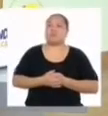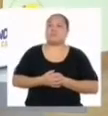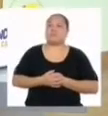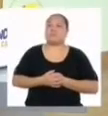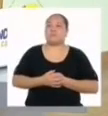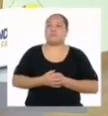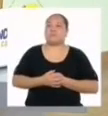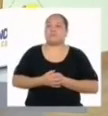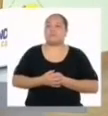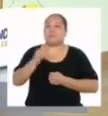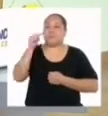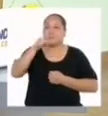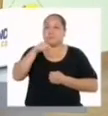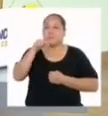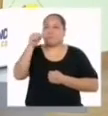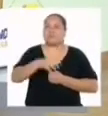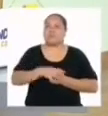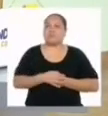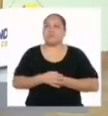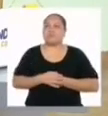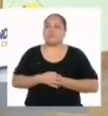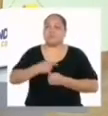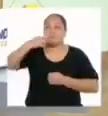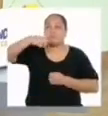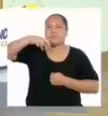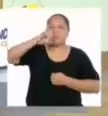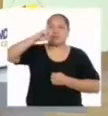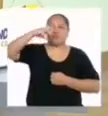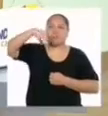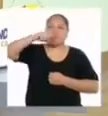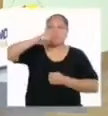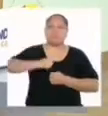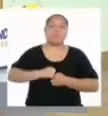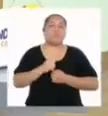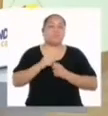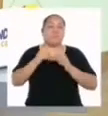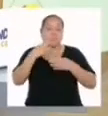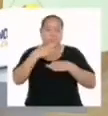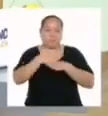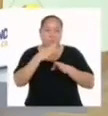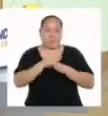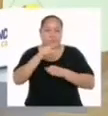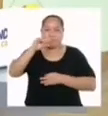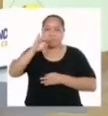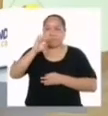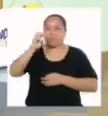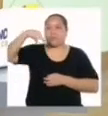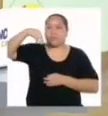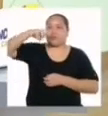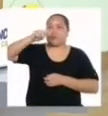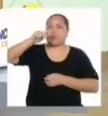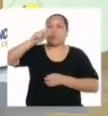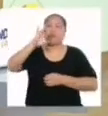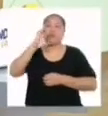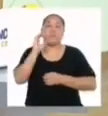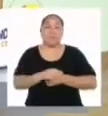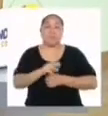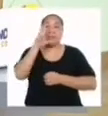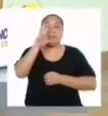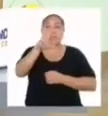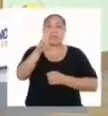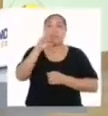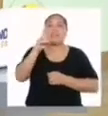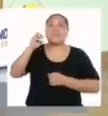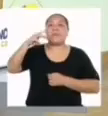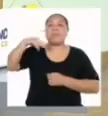A ver... Aquí está. Los prismas son figuras geométricas tridimensionales cuyas bases son